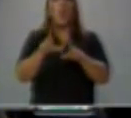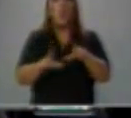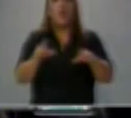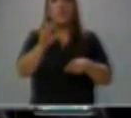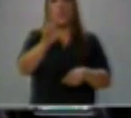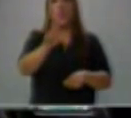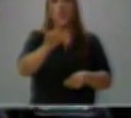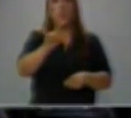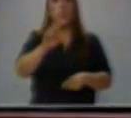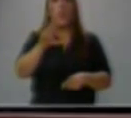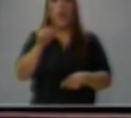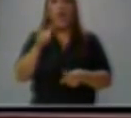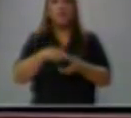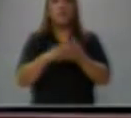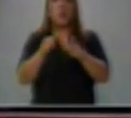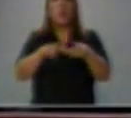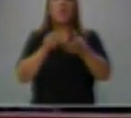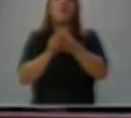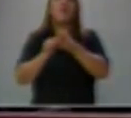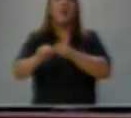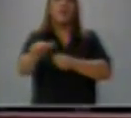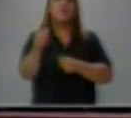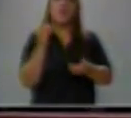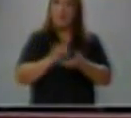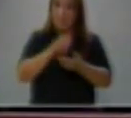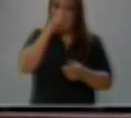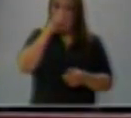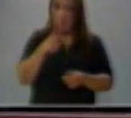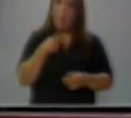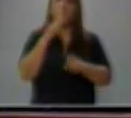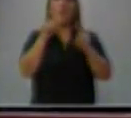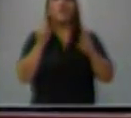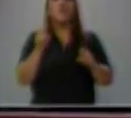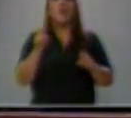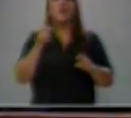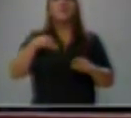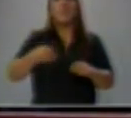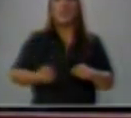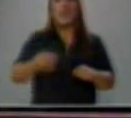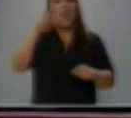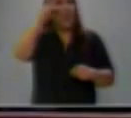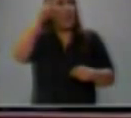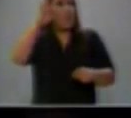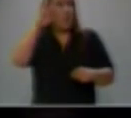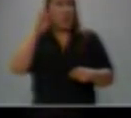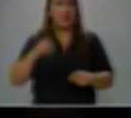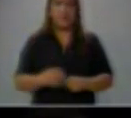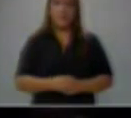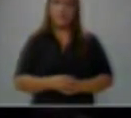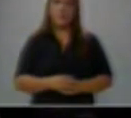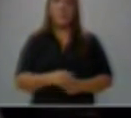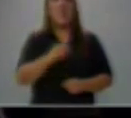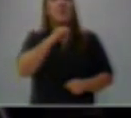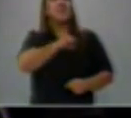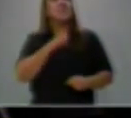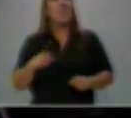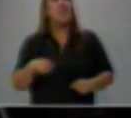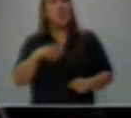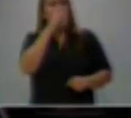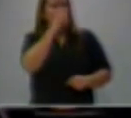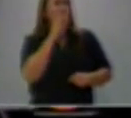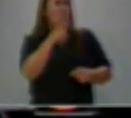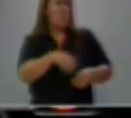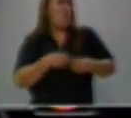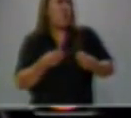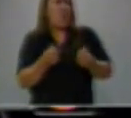Muchas gracias. Gracias, señor Toledo. Pregunta de 30 segundos de la señora Keiko Fujimori, por favor. Señor Toledo, ¿por qué